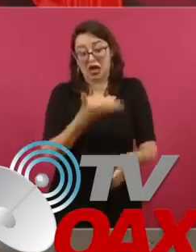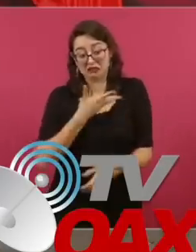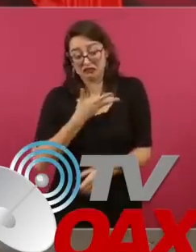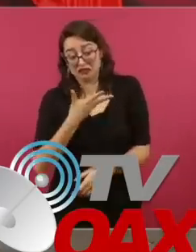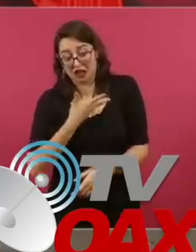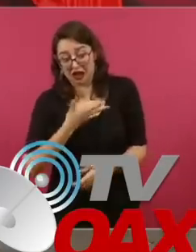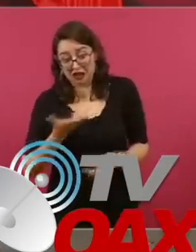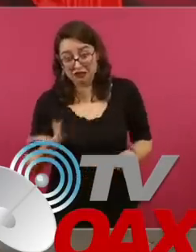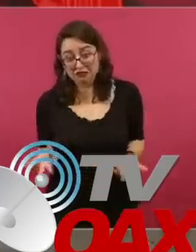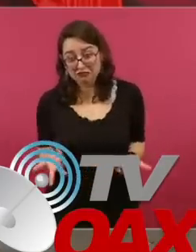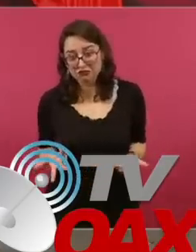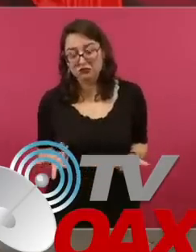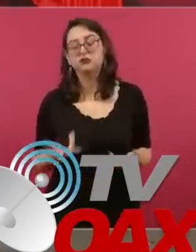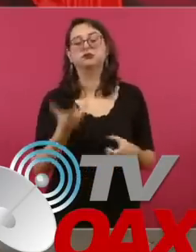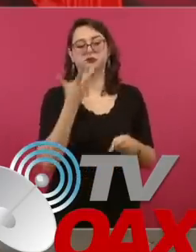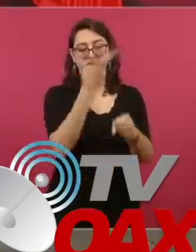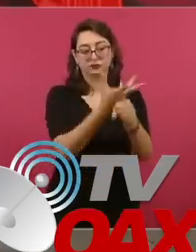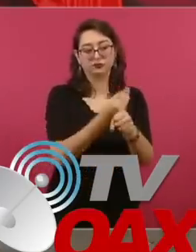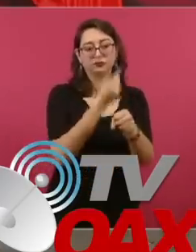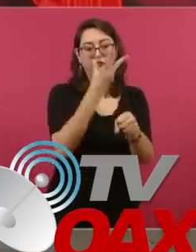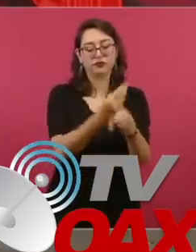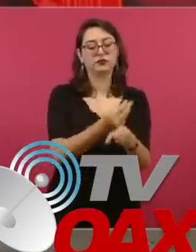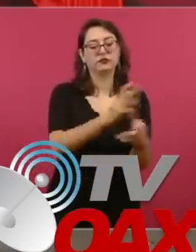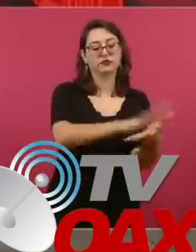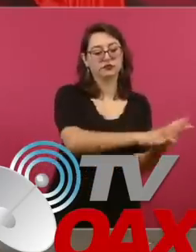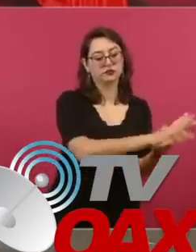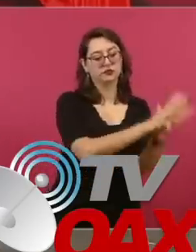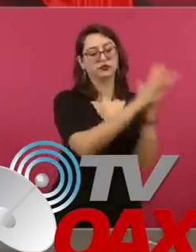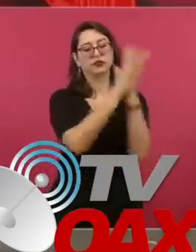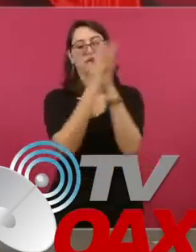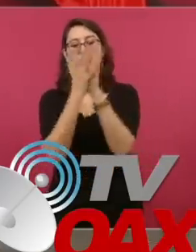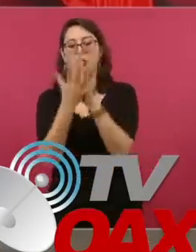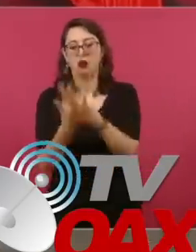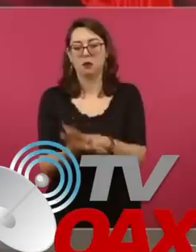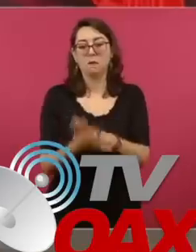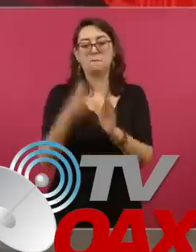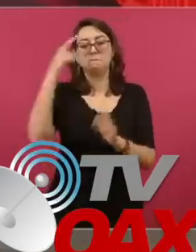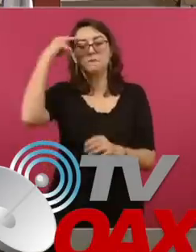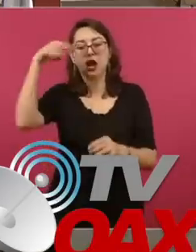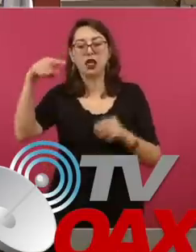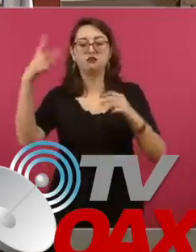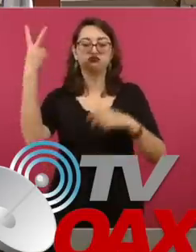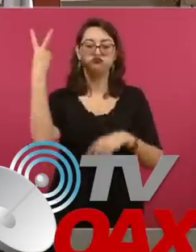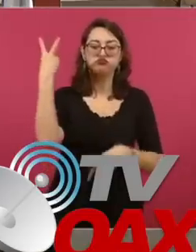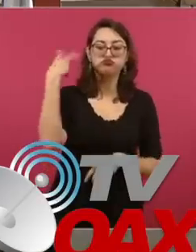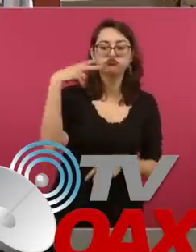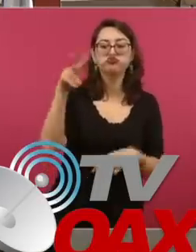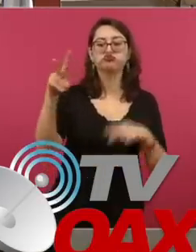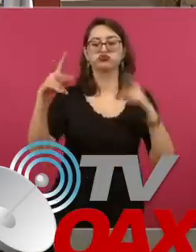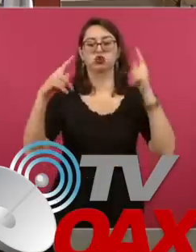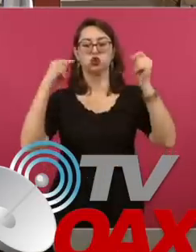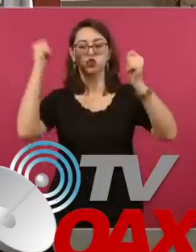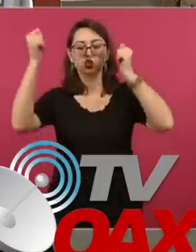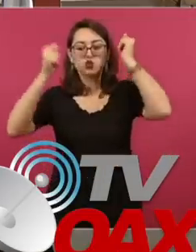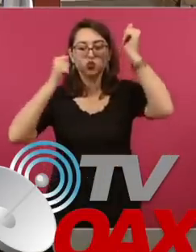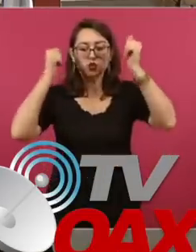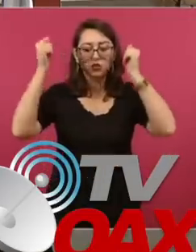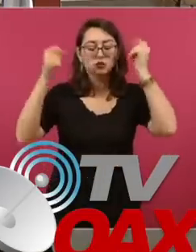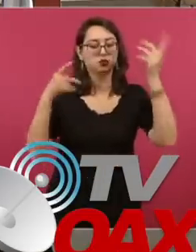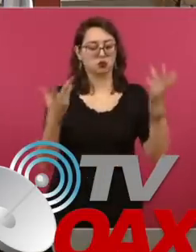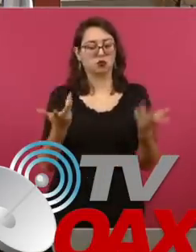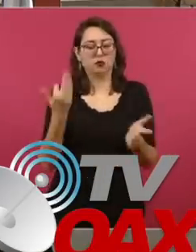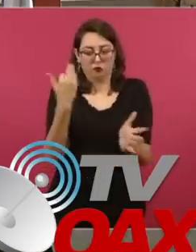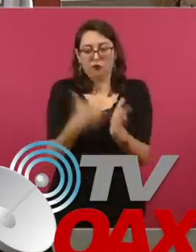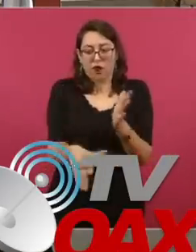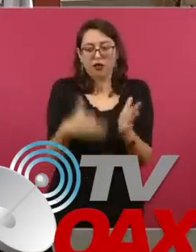para convertirlo en un muelle de cruceros que no hay de este lado